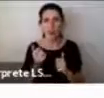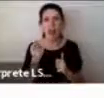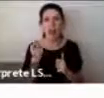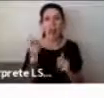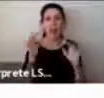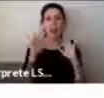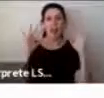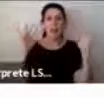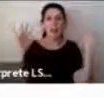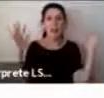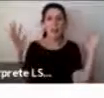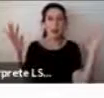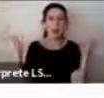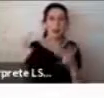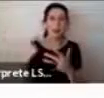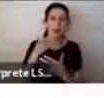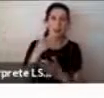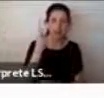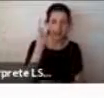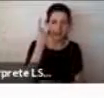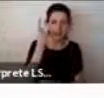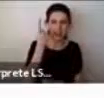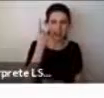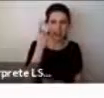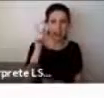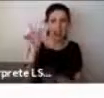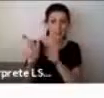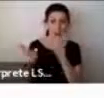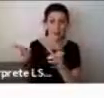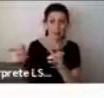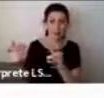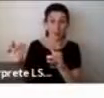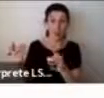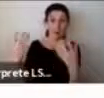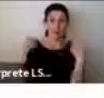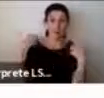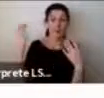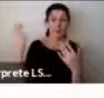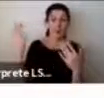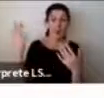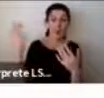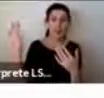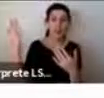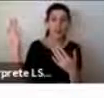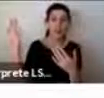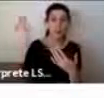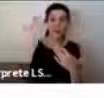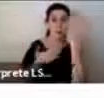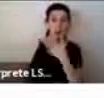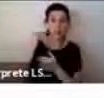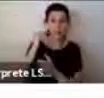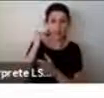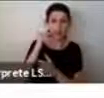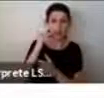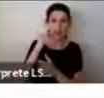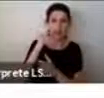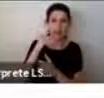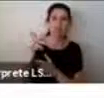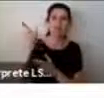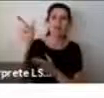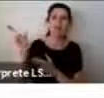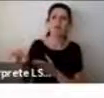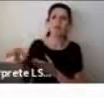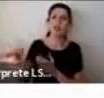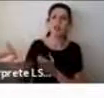y sobre todo las personas los cuidadores del niño para el desarrollo cerebral entonces saber hay una lista por ejemplo